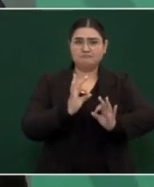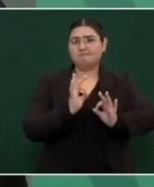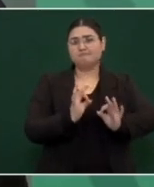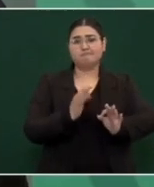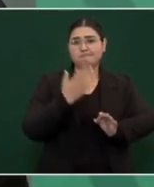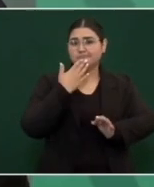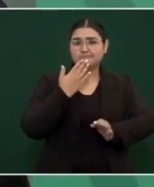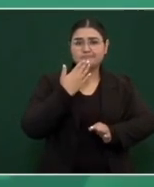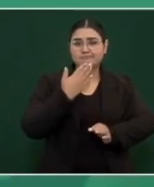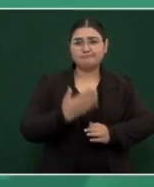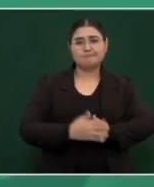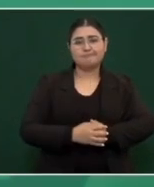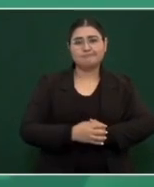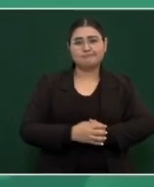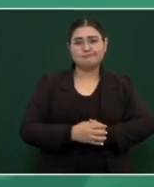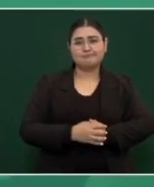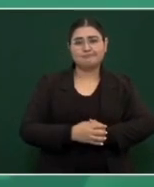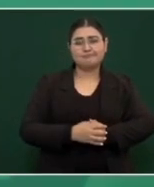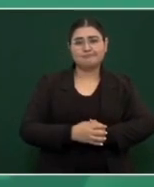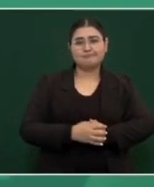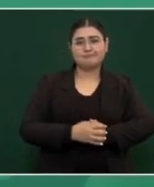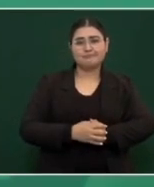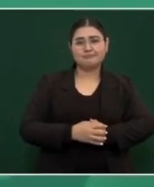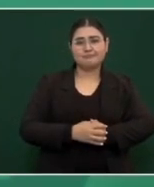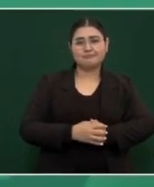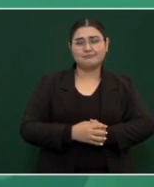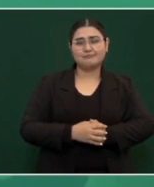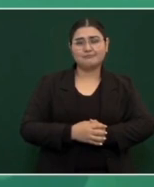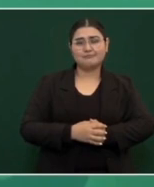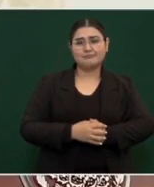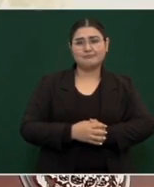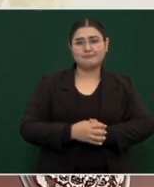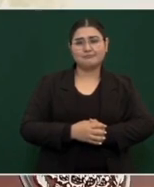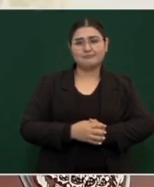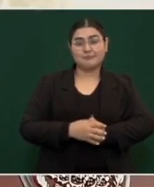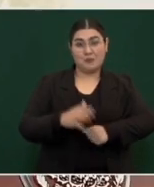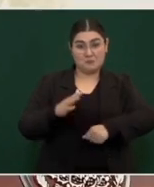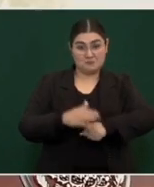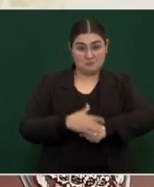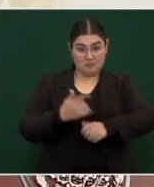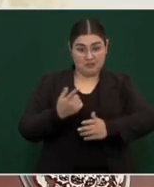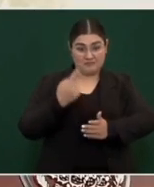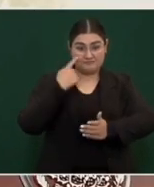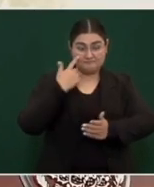porque así